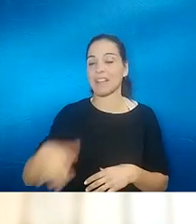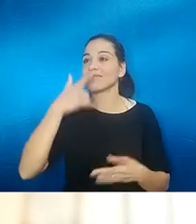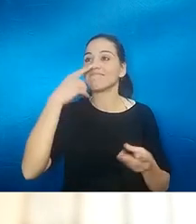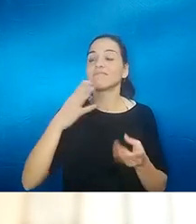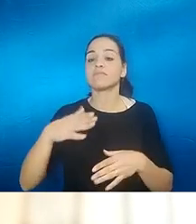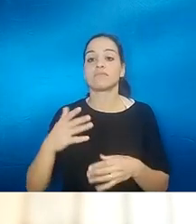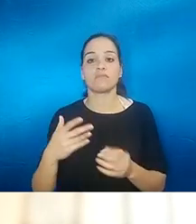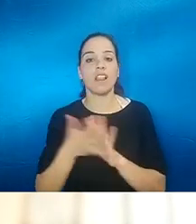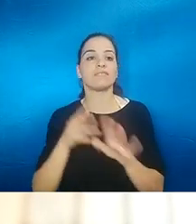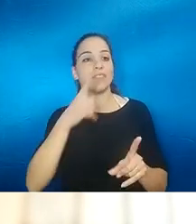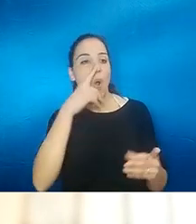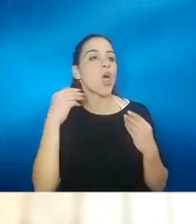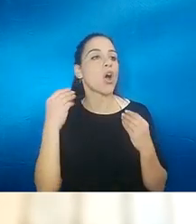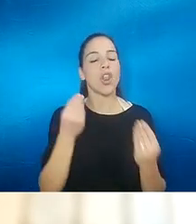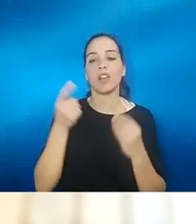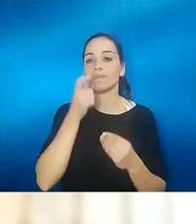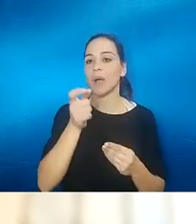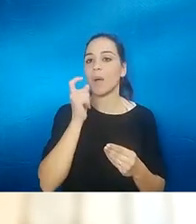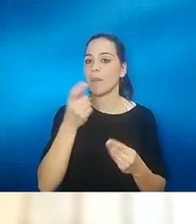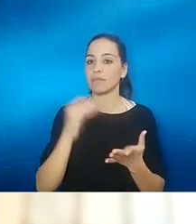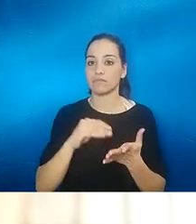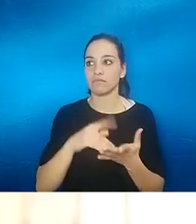se habla de olores a todas horas y tú no hueles ninguno